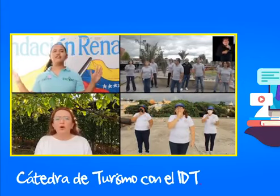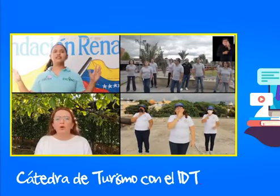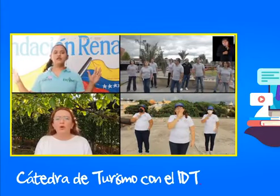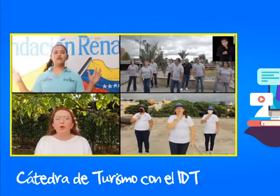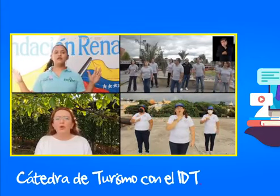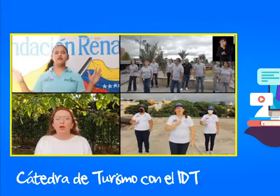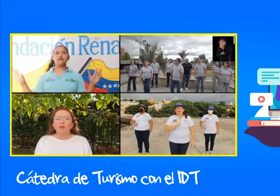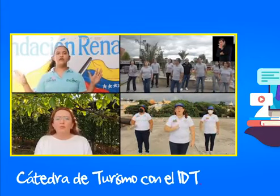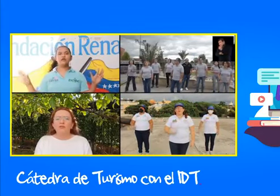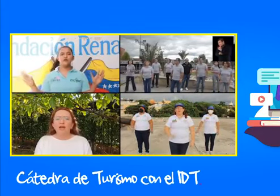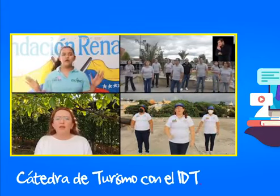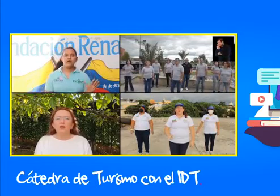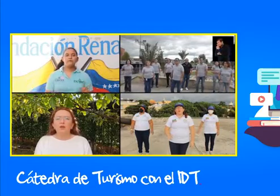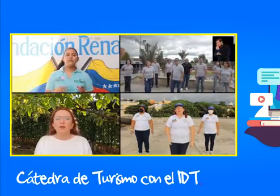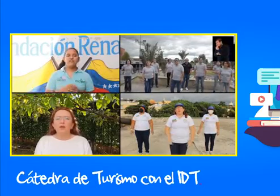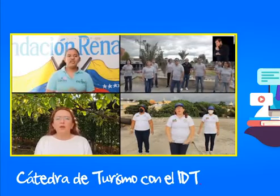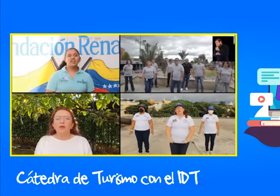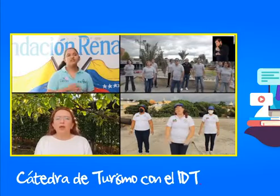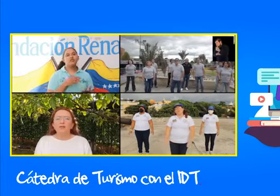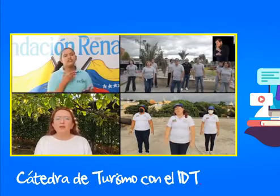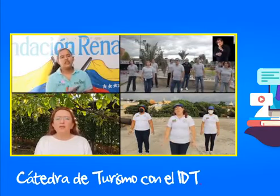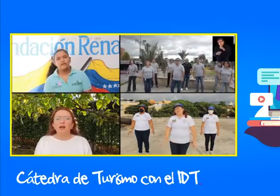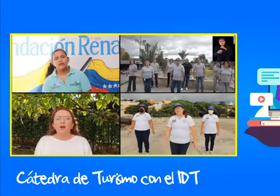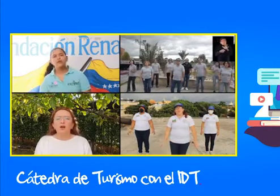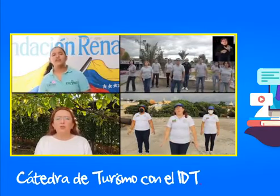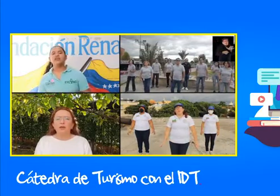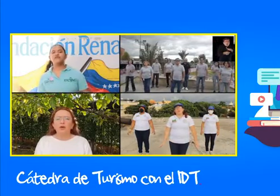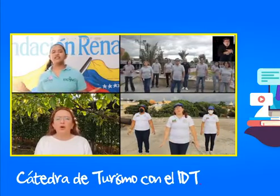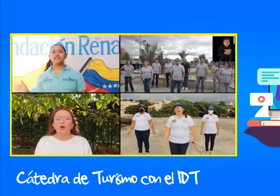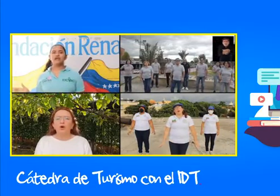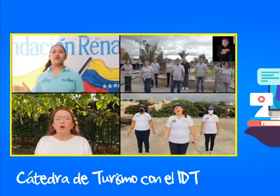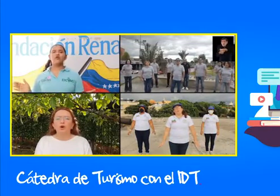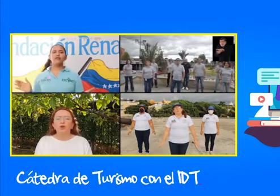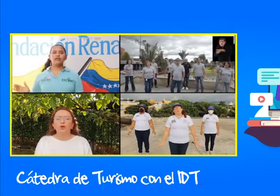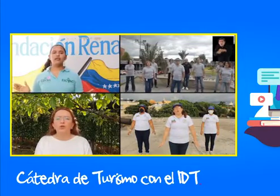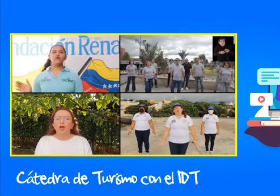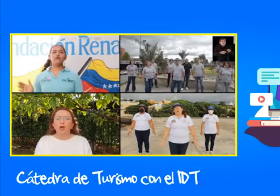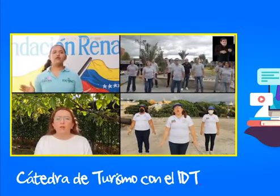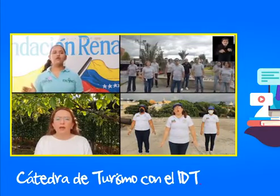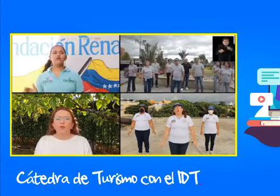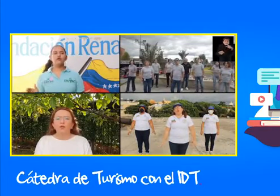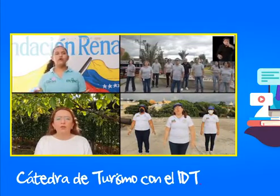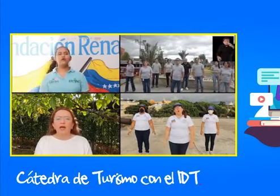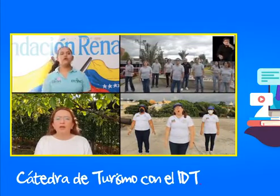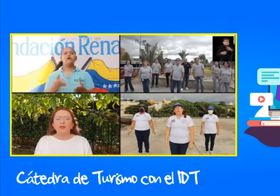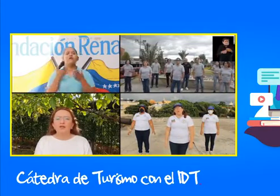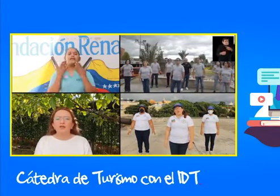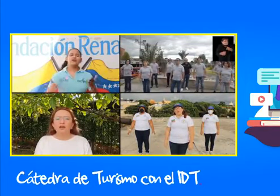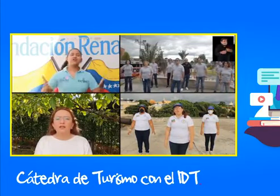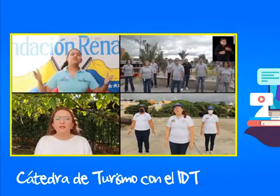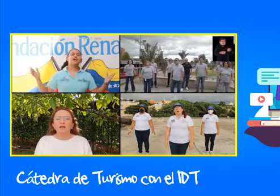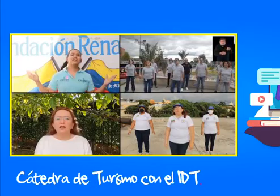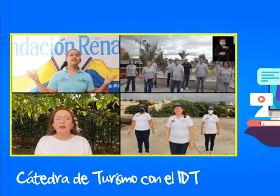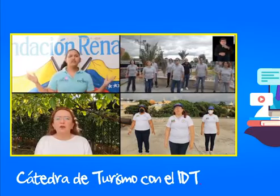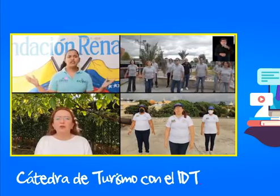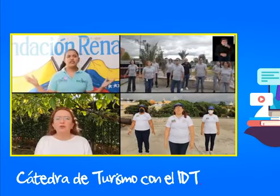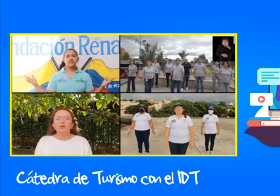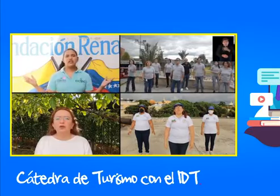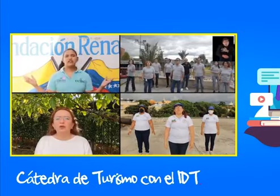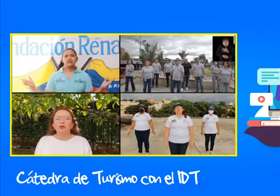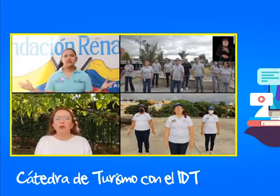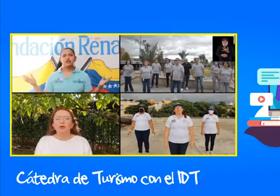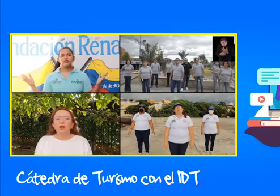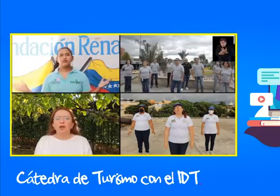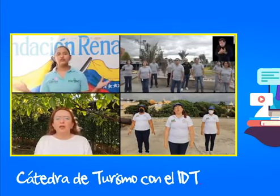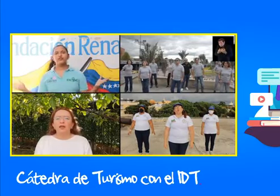silencio Viviendo entre problemas tan complejos Preguntándose si